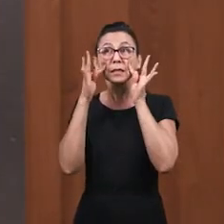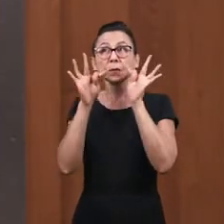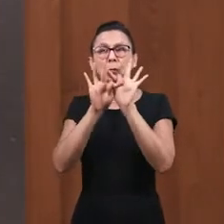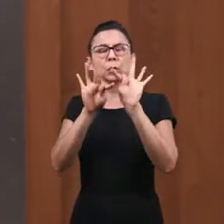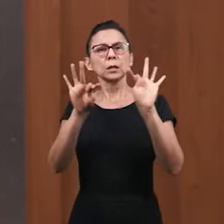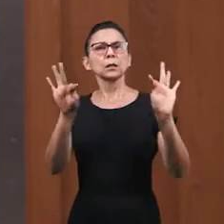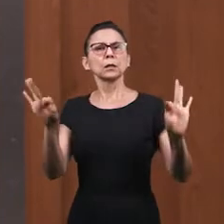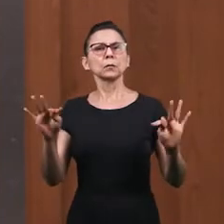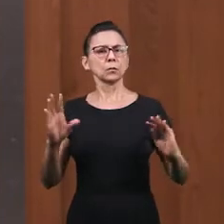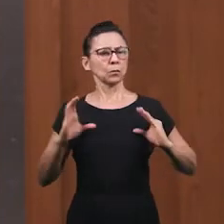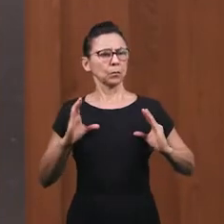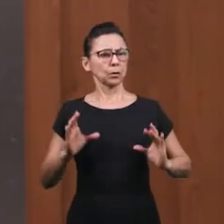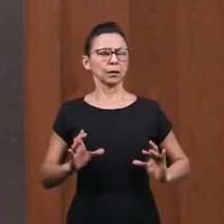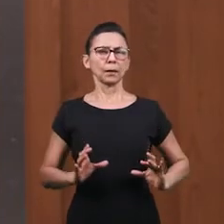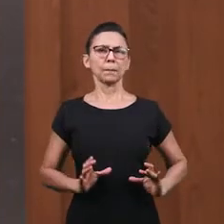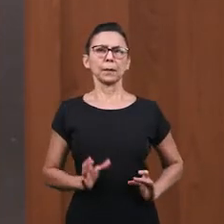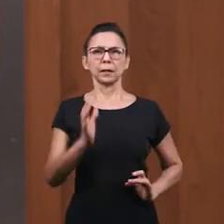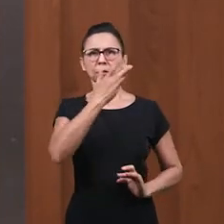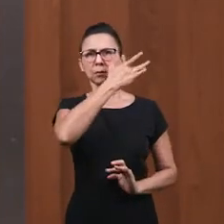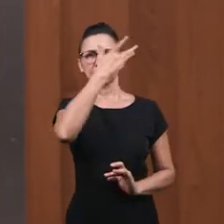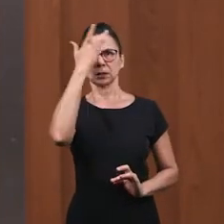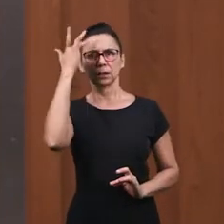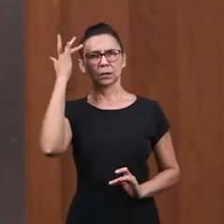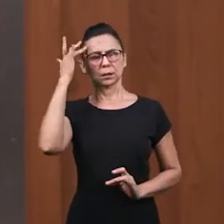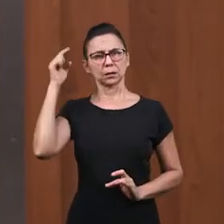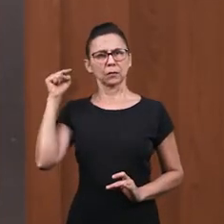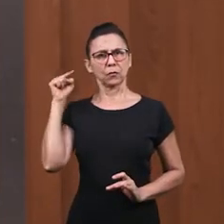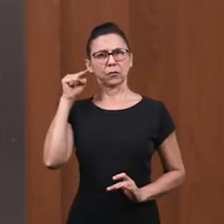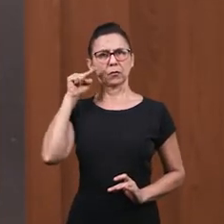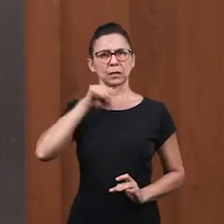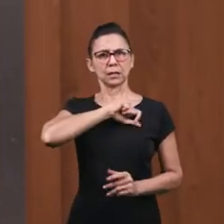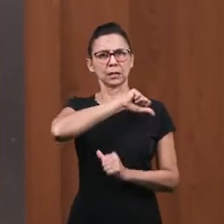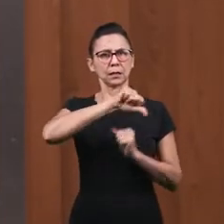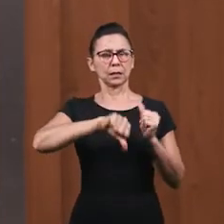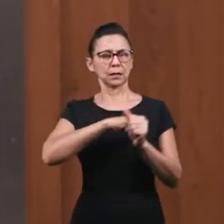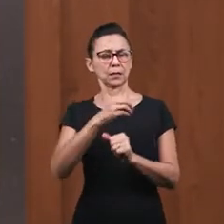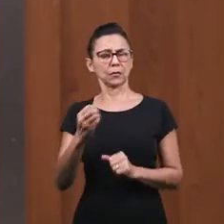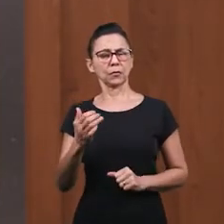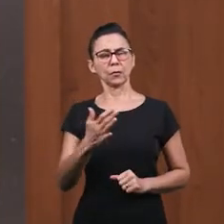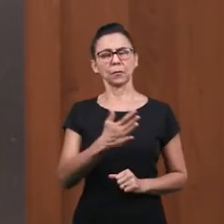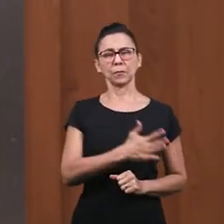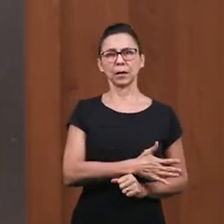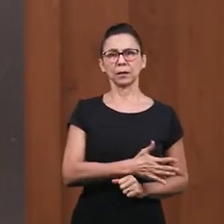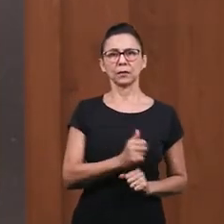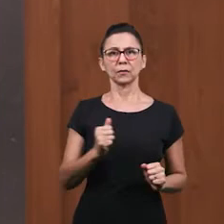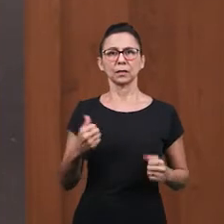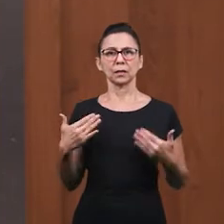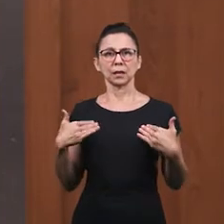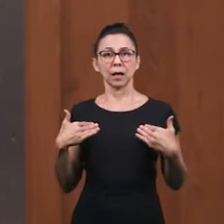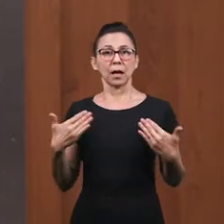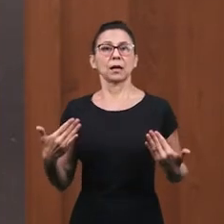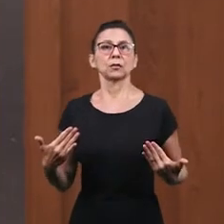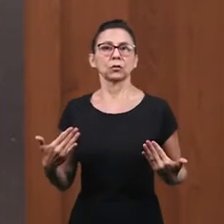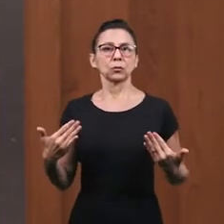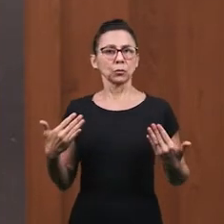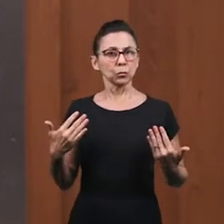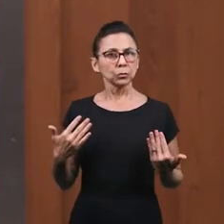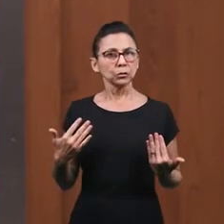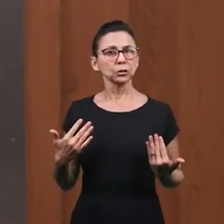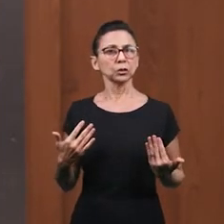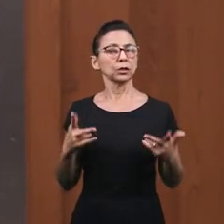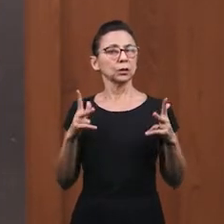poder De la sangre De Jesús Te purifique De toda injusticia Y eso Debe ser Demostrado En tu